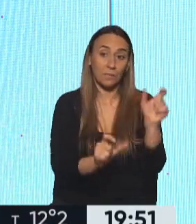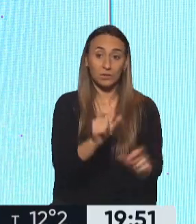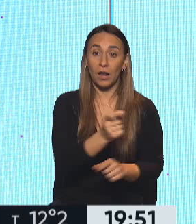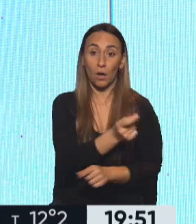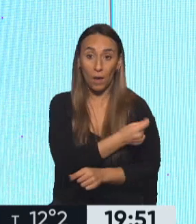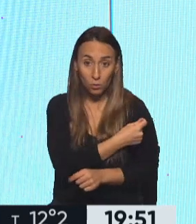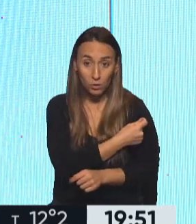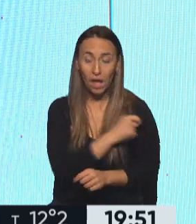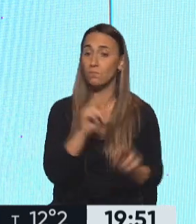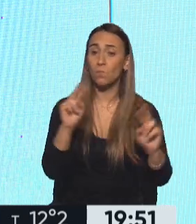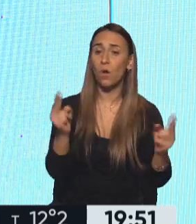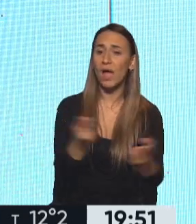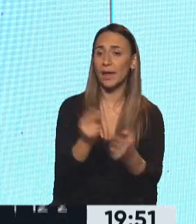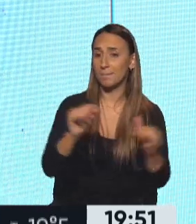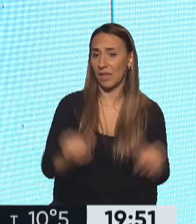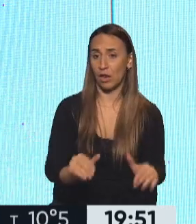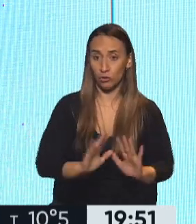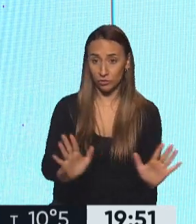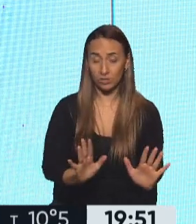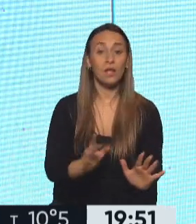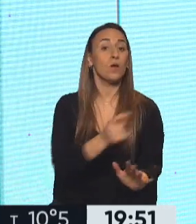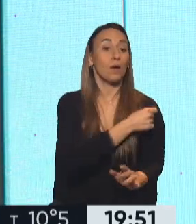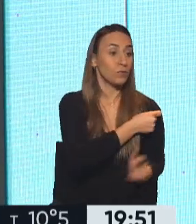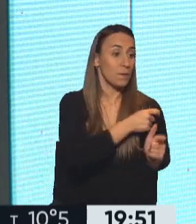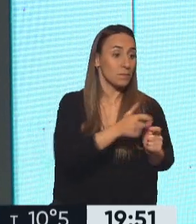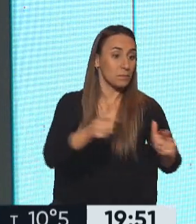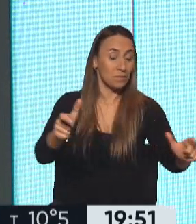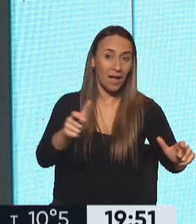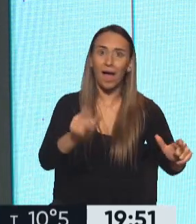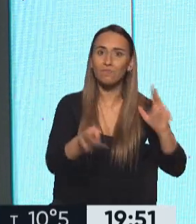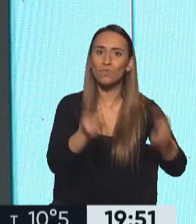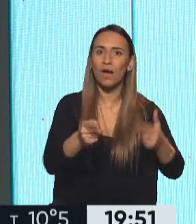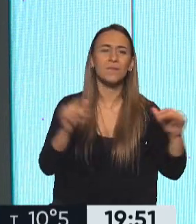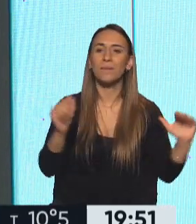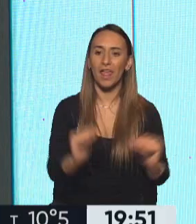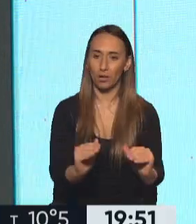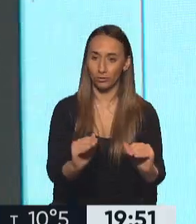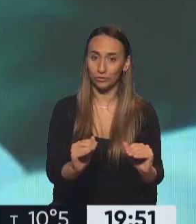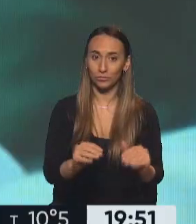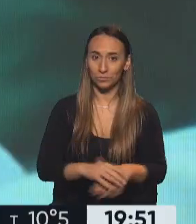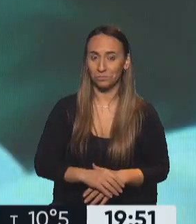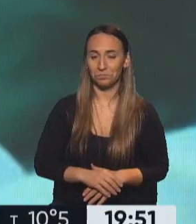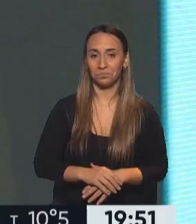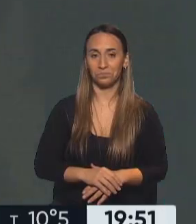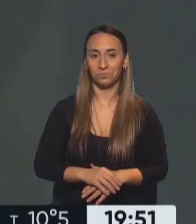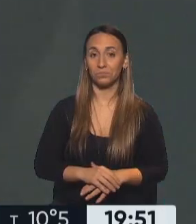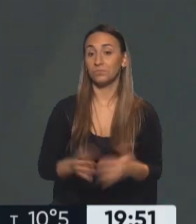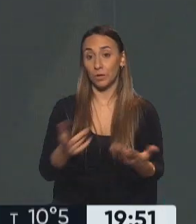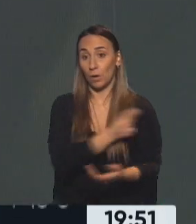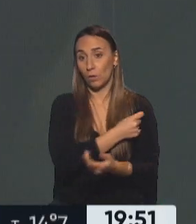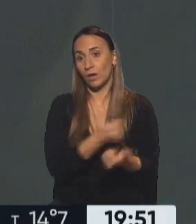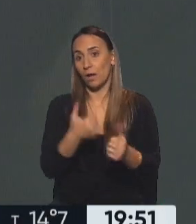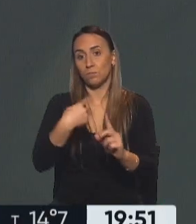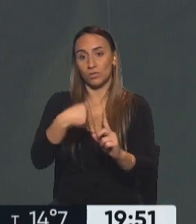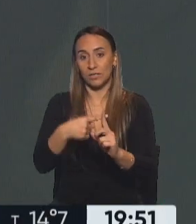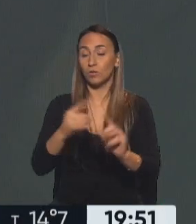menos letalidad. A más vacunados, menos letalidad del virus. Se repite a nivel global. Es relativamente bueno y se está viendo en